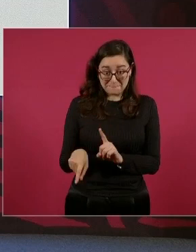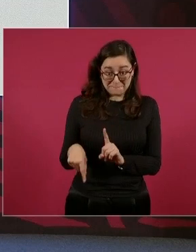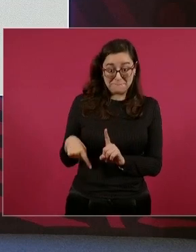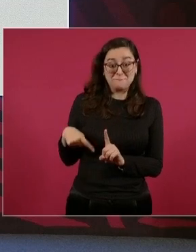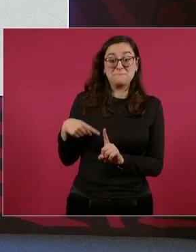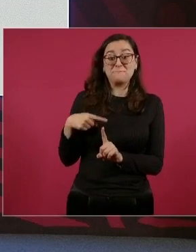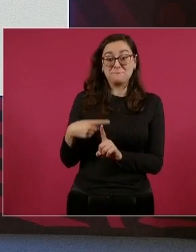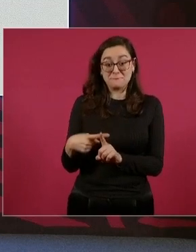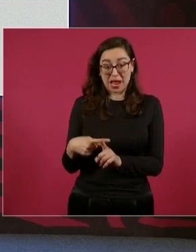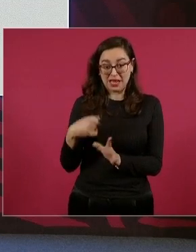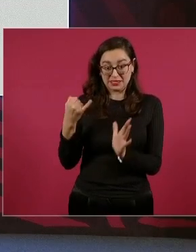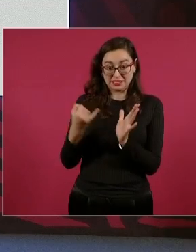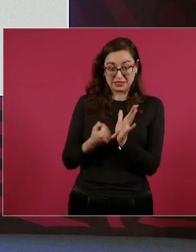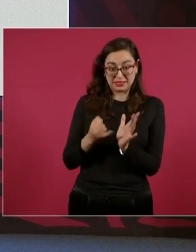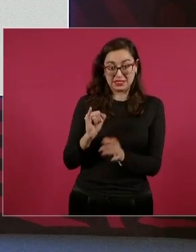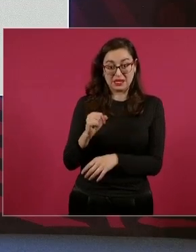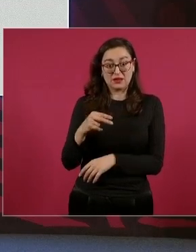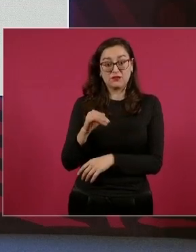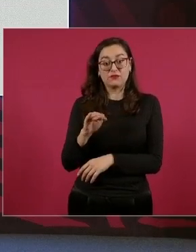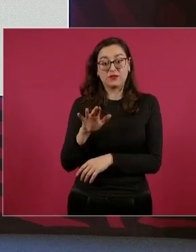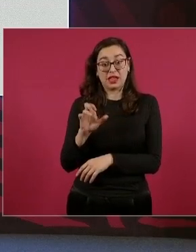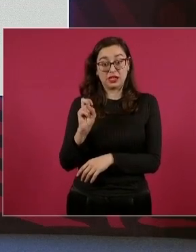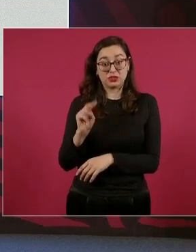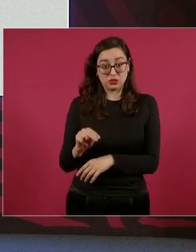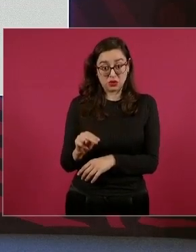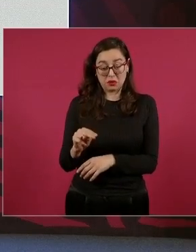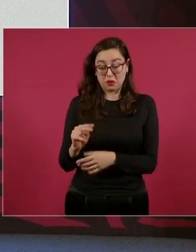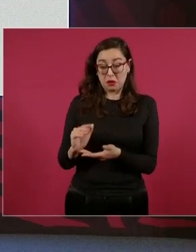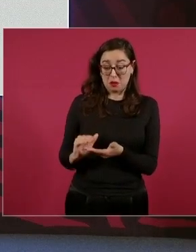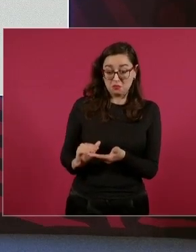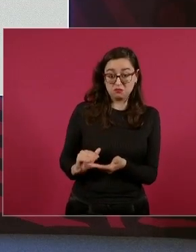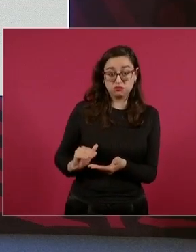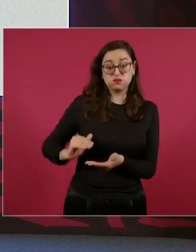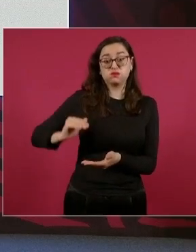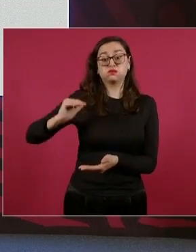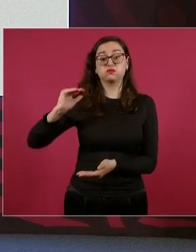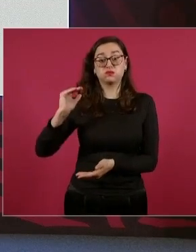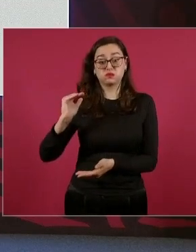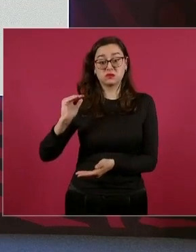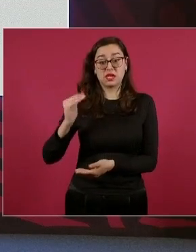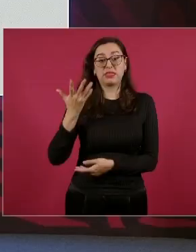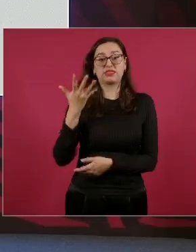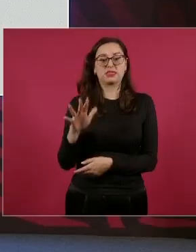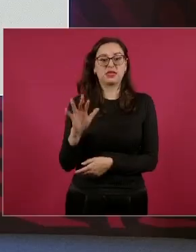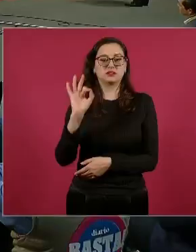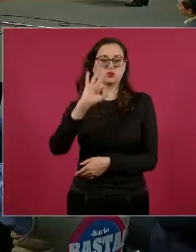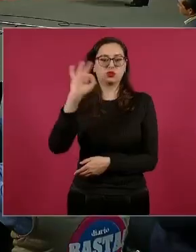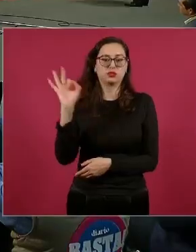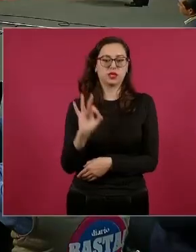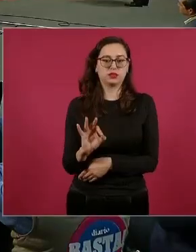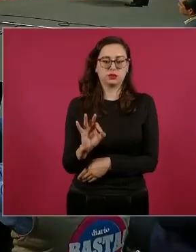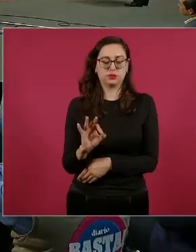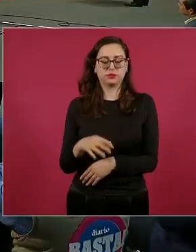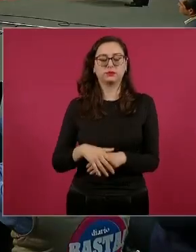inflación, tenemos un aumento nominal de más del 10 por ciento.